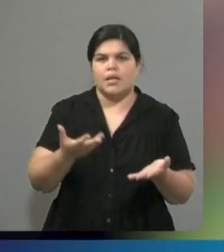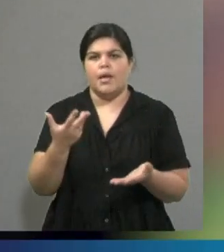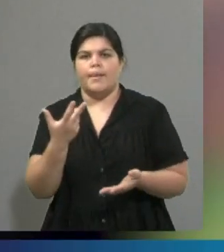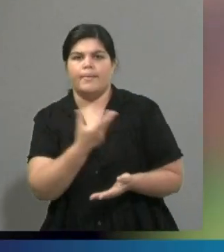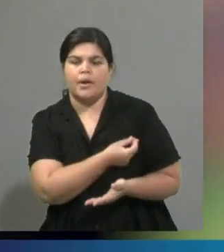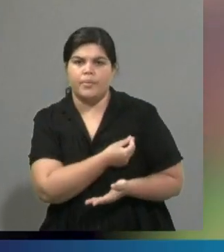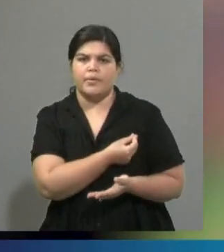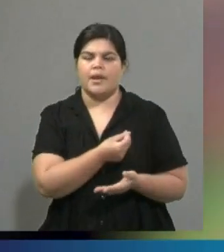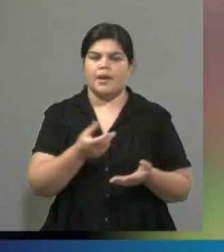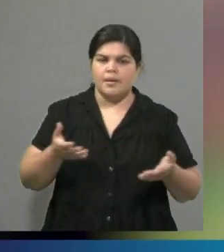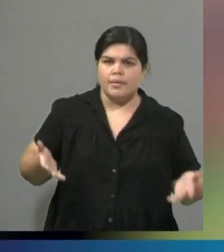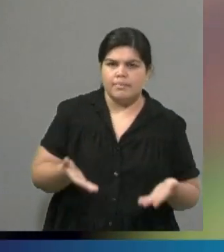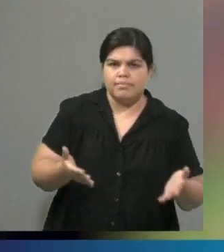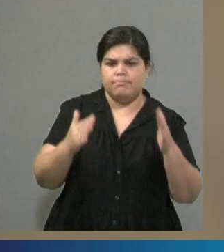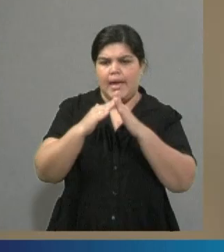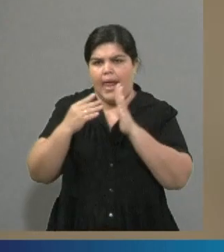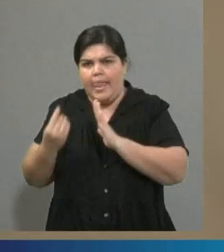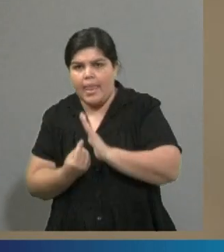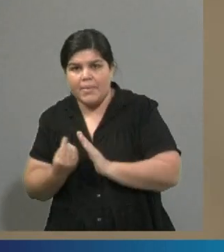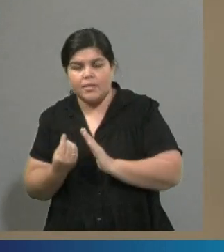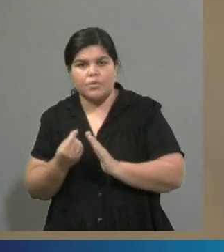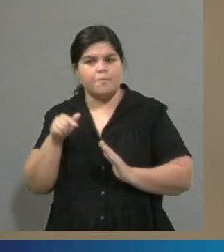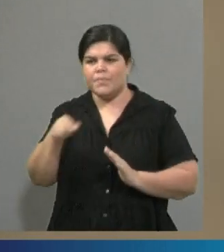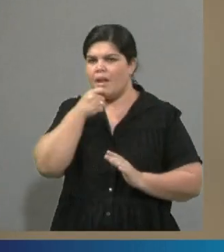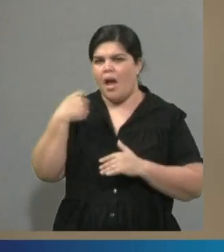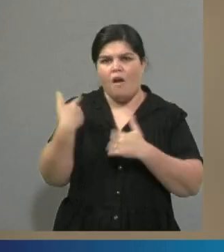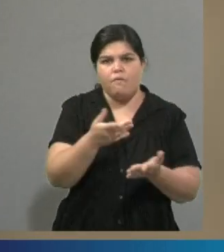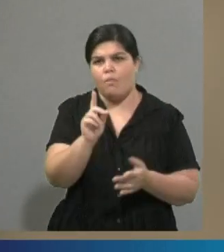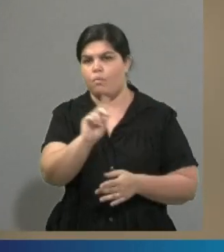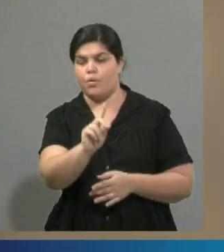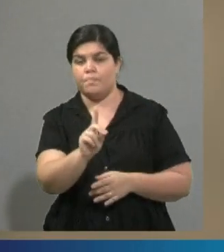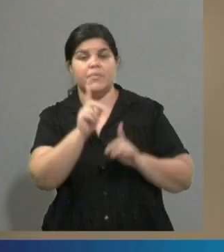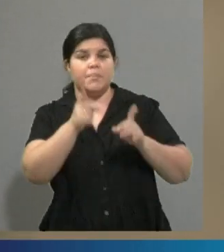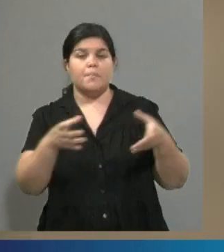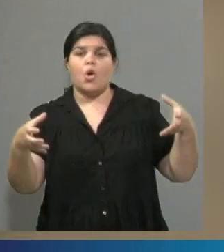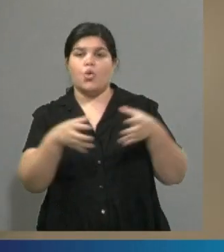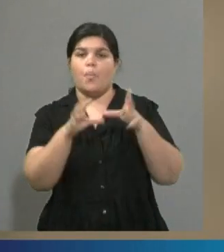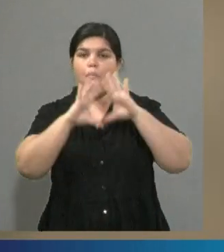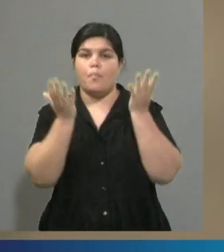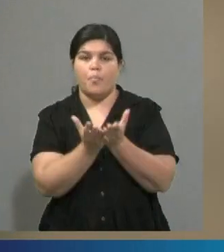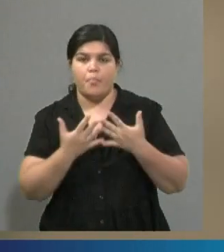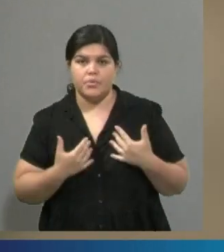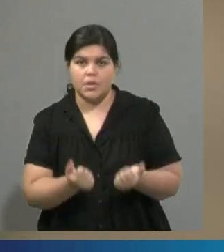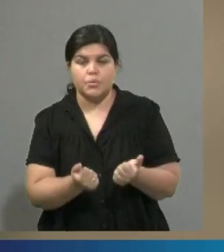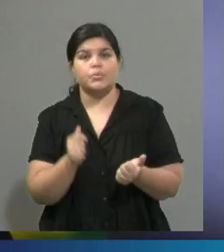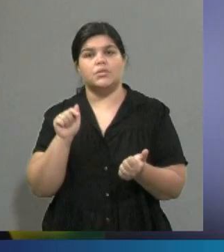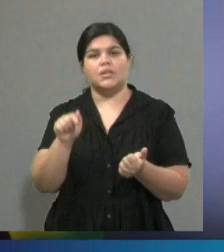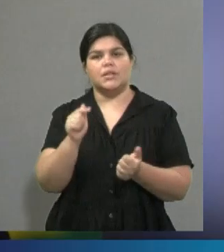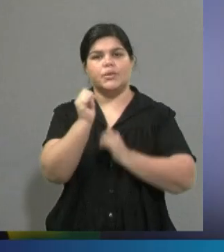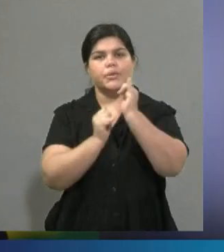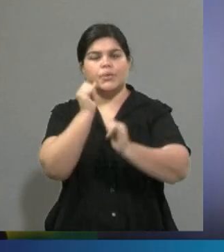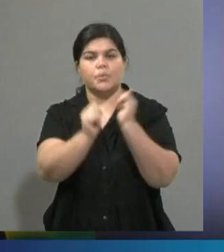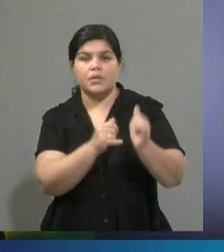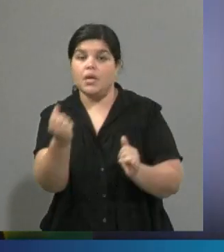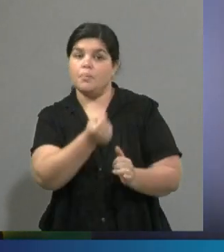incentivar justamente el aislamiento. La cuestión es que el Consejo de la misma Organización Mundial de la Salud ha sido tratar de preservar